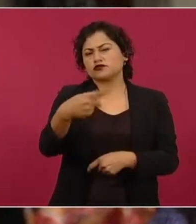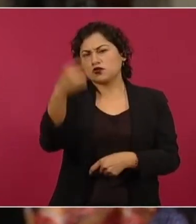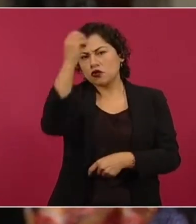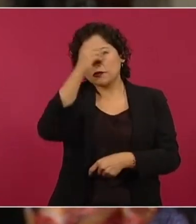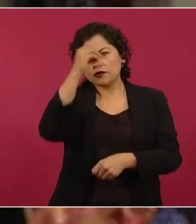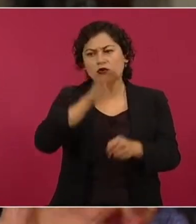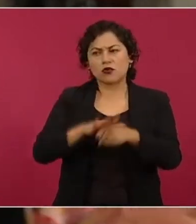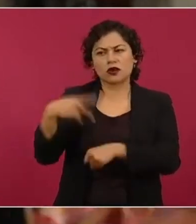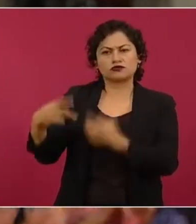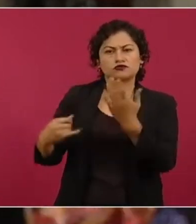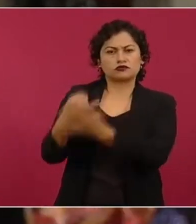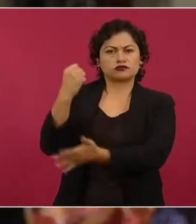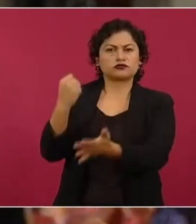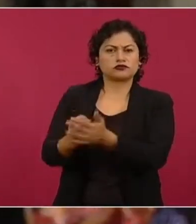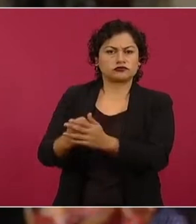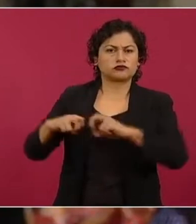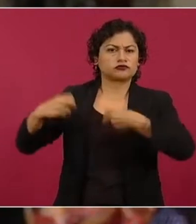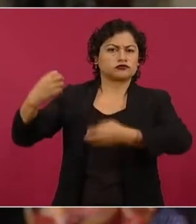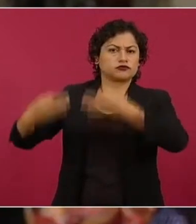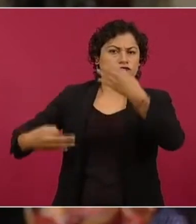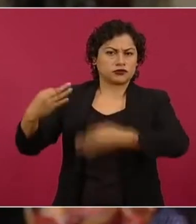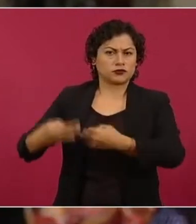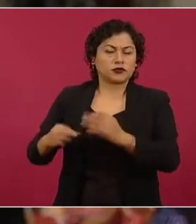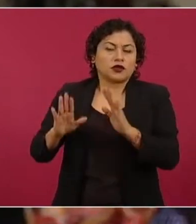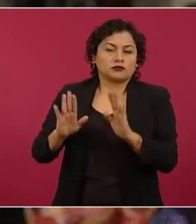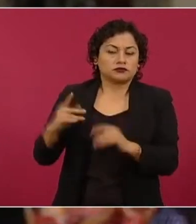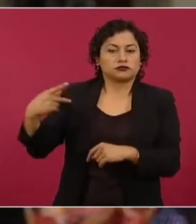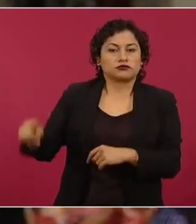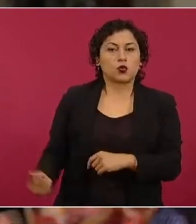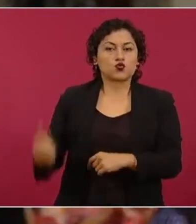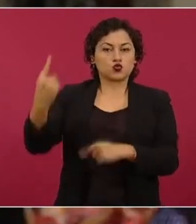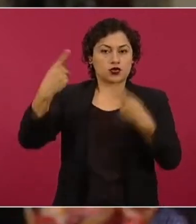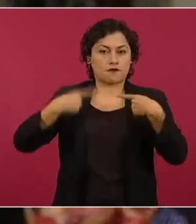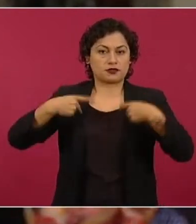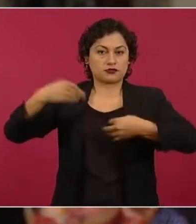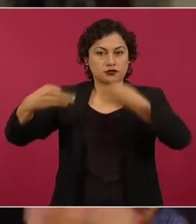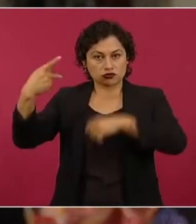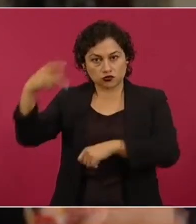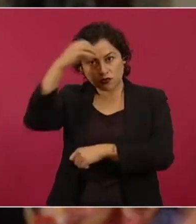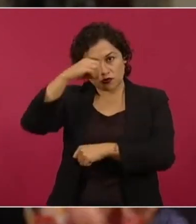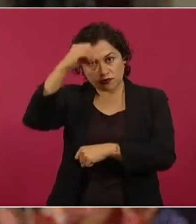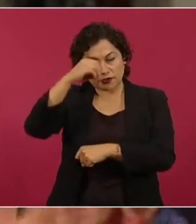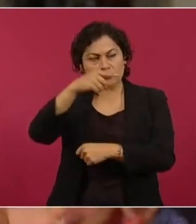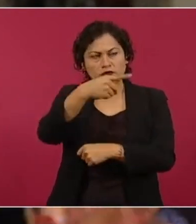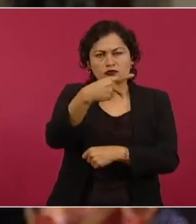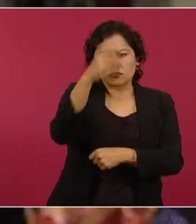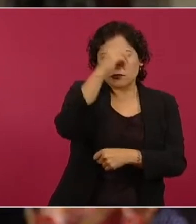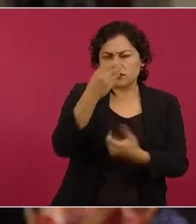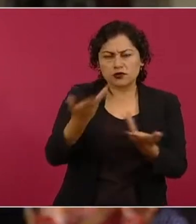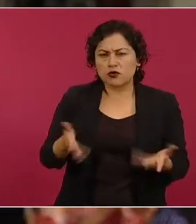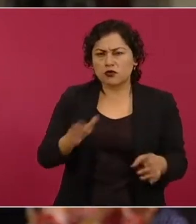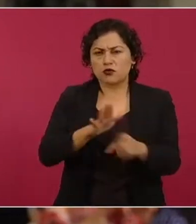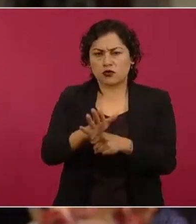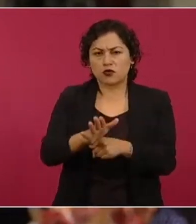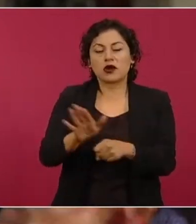del Tribunal o más bien dicho de la postura de un integrante de este Tribunal con respecto a querer otra vez censurar